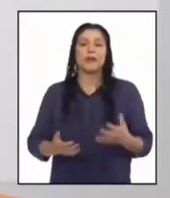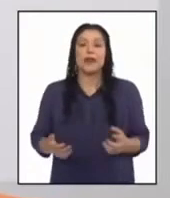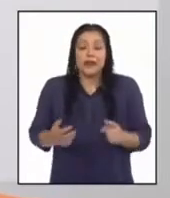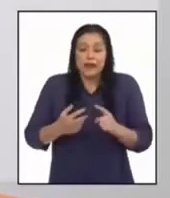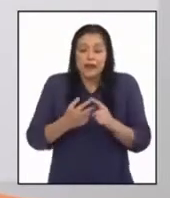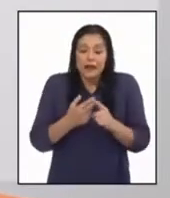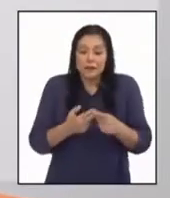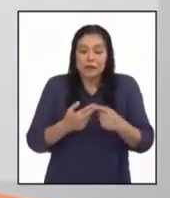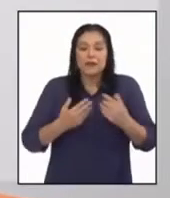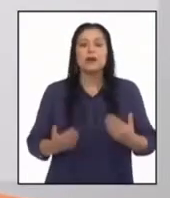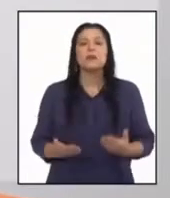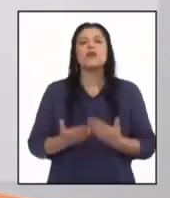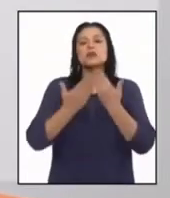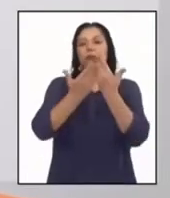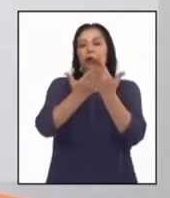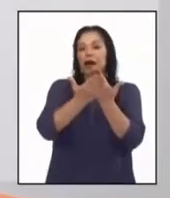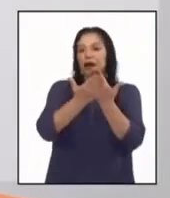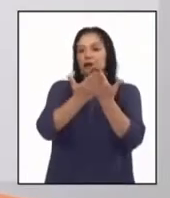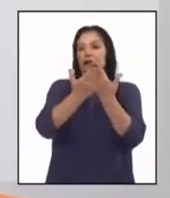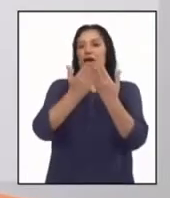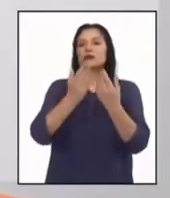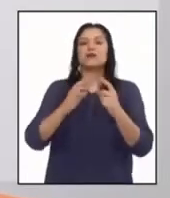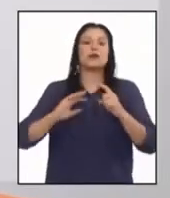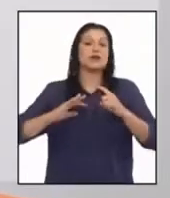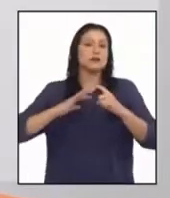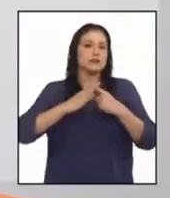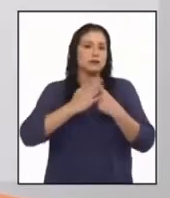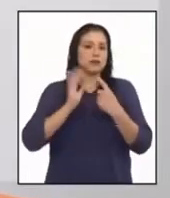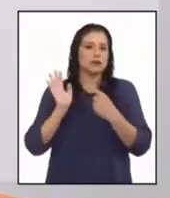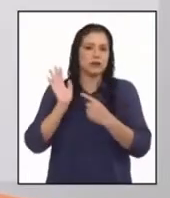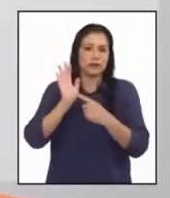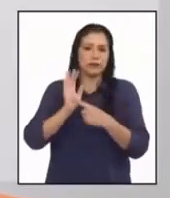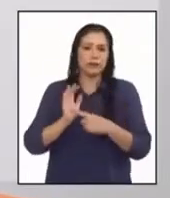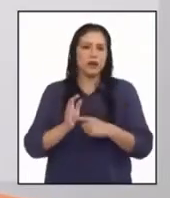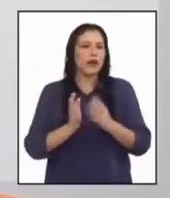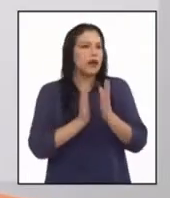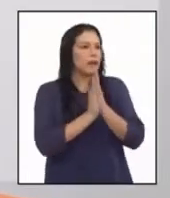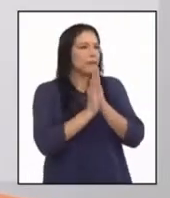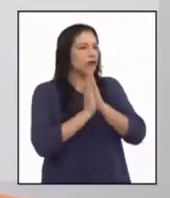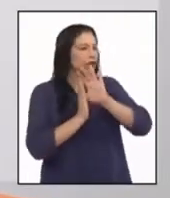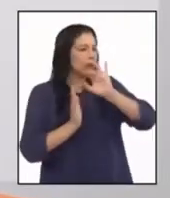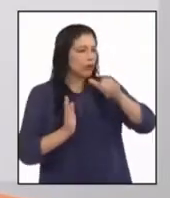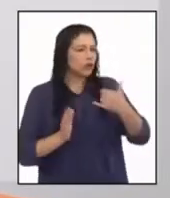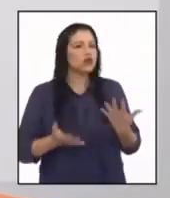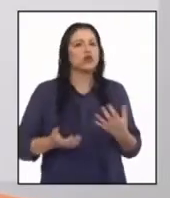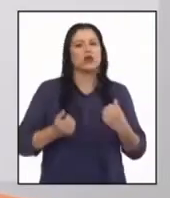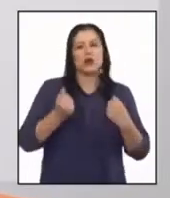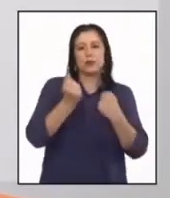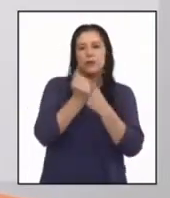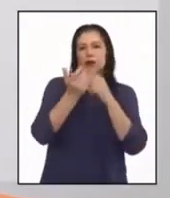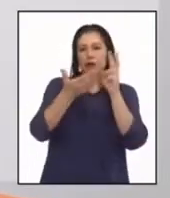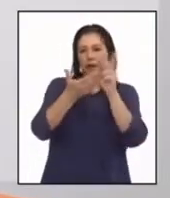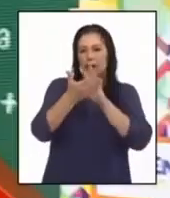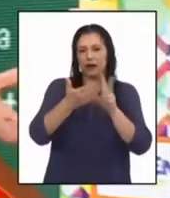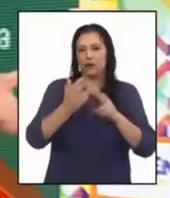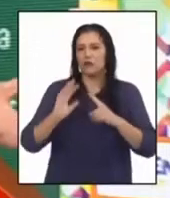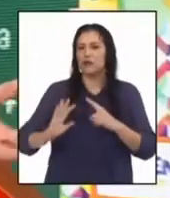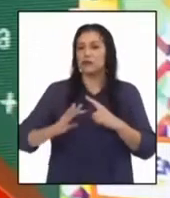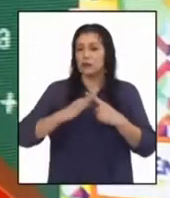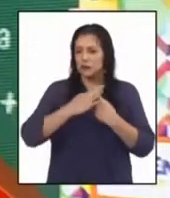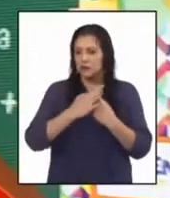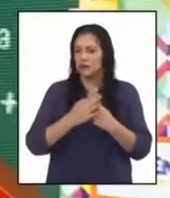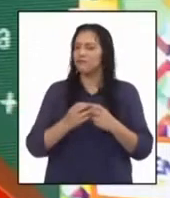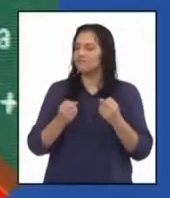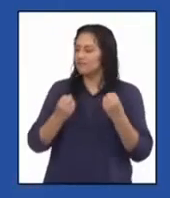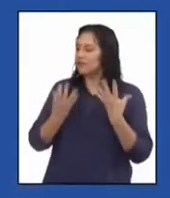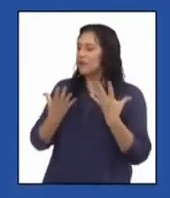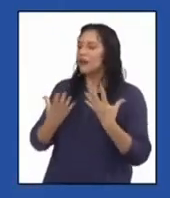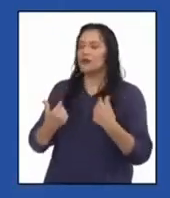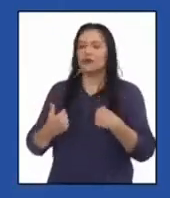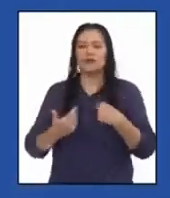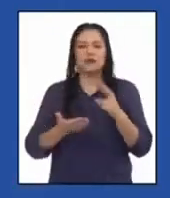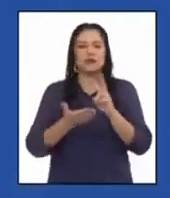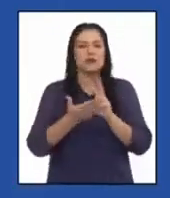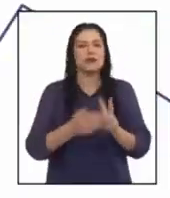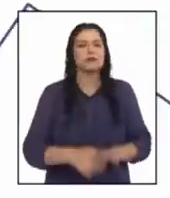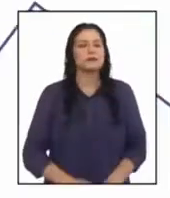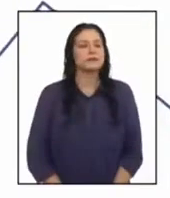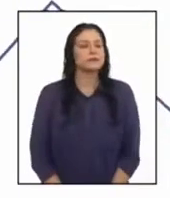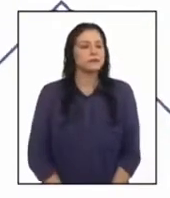Comenzamos planteando la siguiente situación. Junior, por favor, apóyame con la lectura. Por supuesto, profesora.